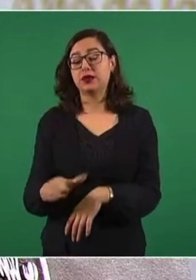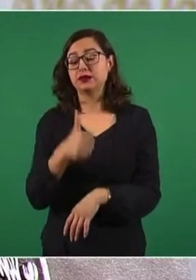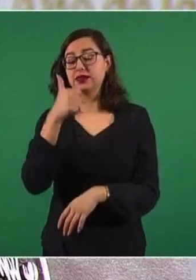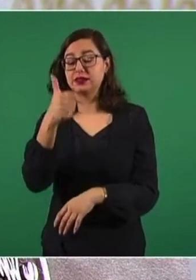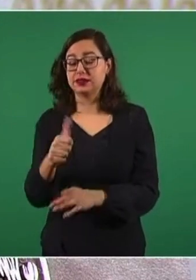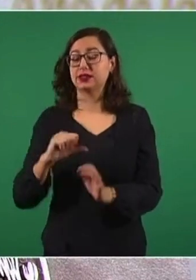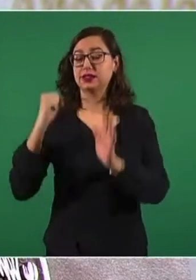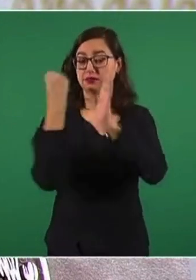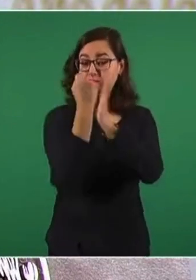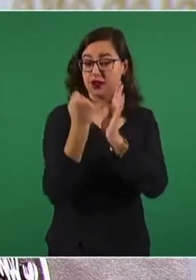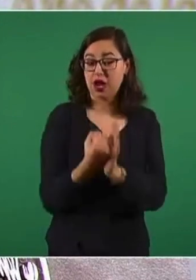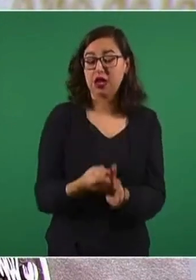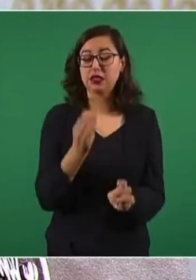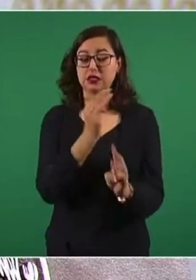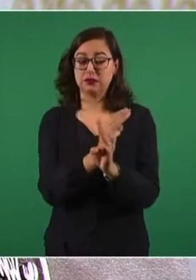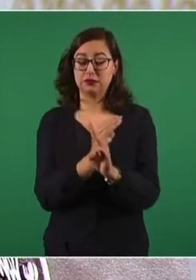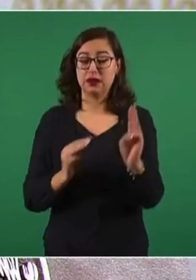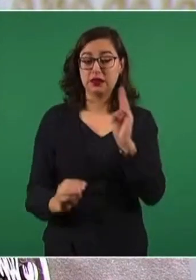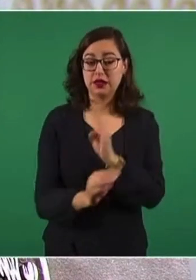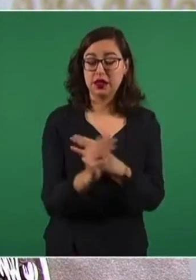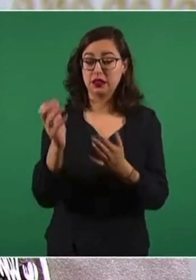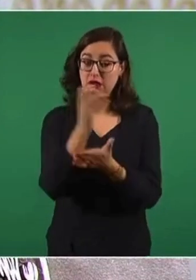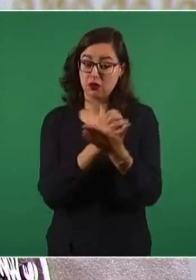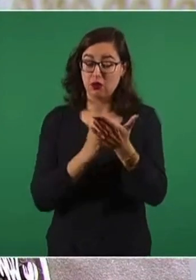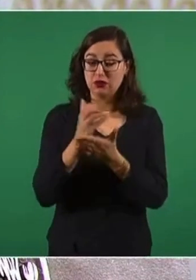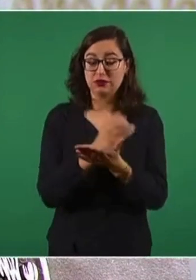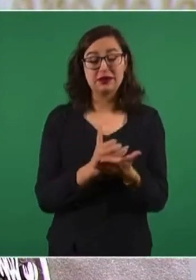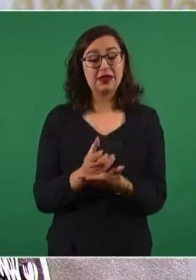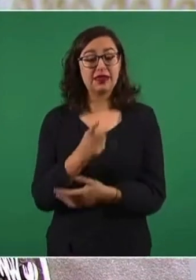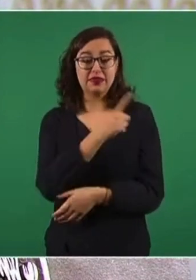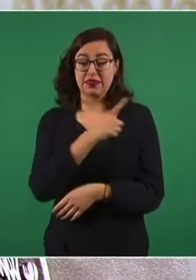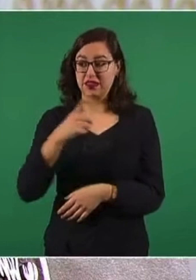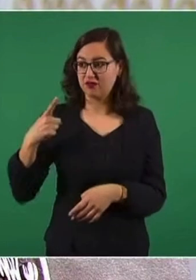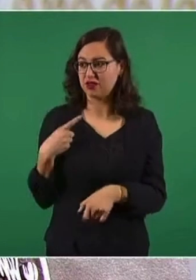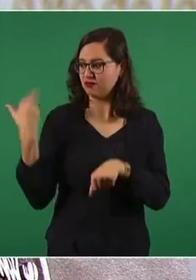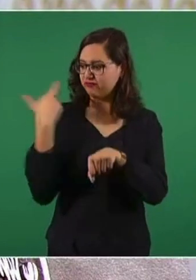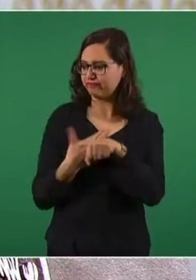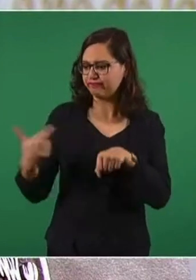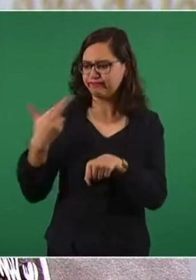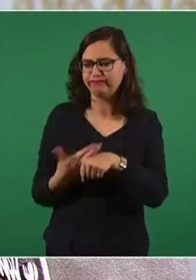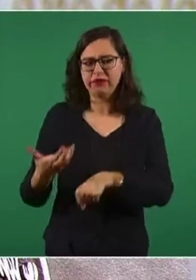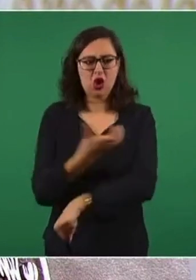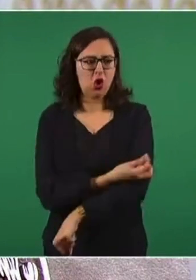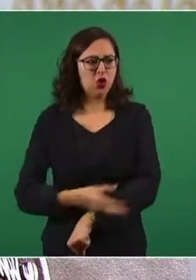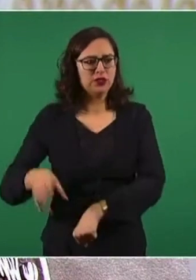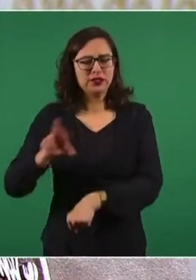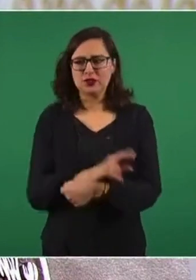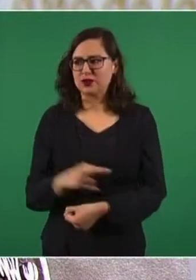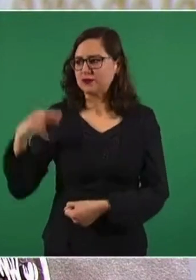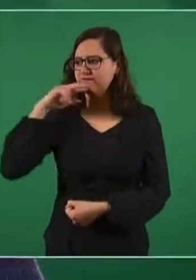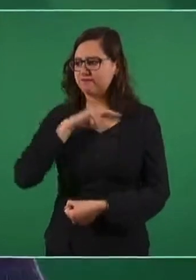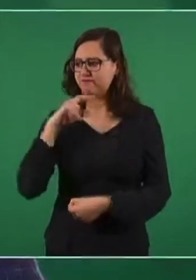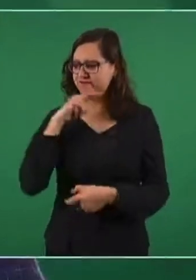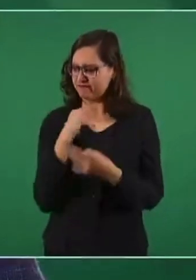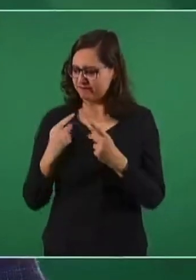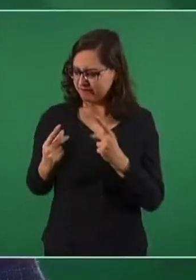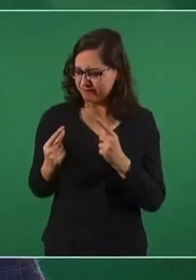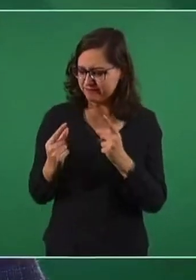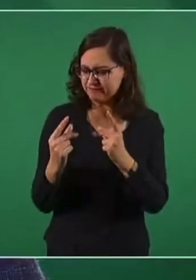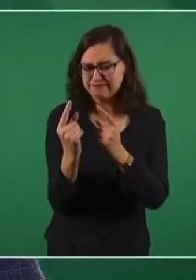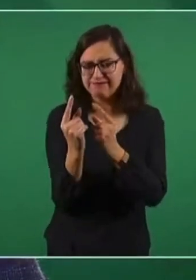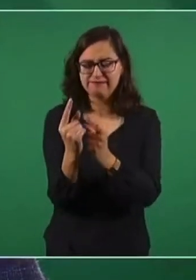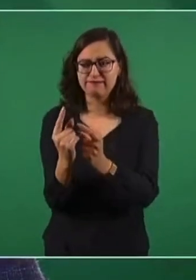material de curación. Había que actuar de forma estratégica, coordinada y garantizar la operación